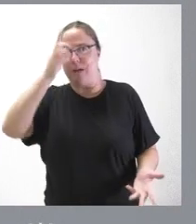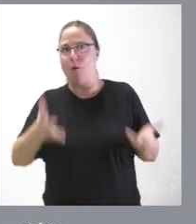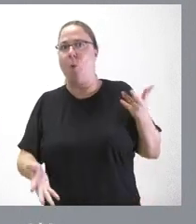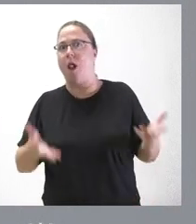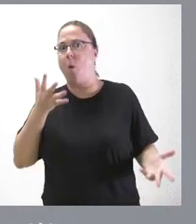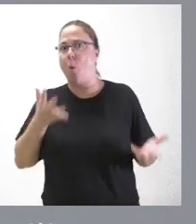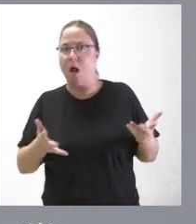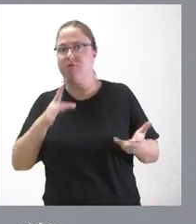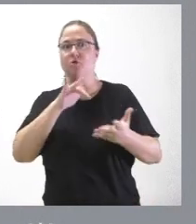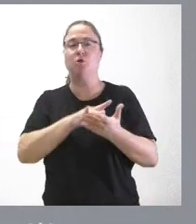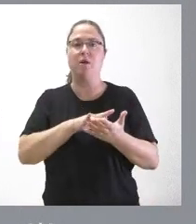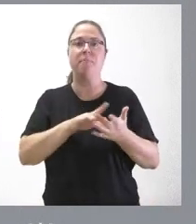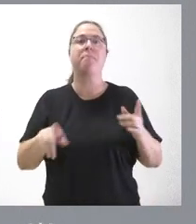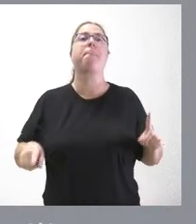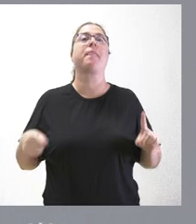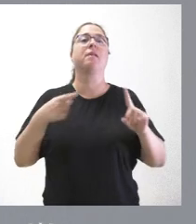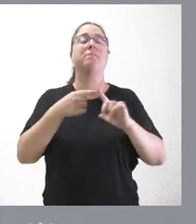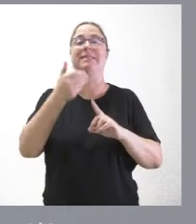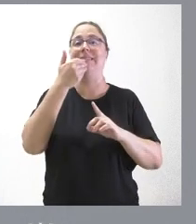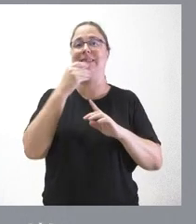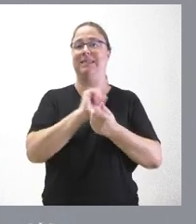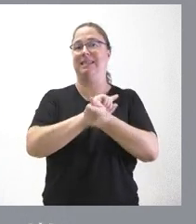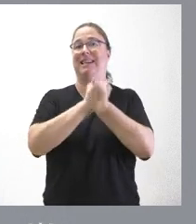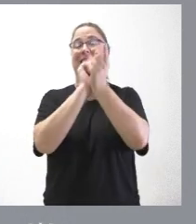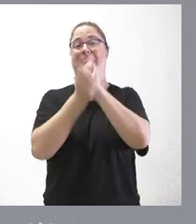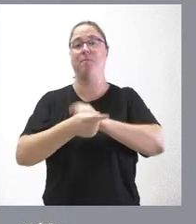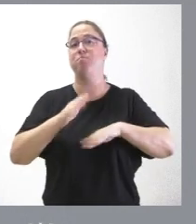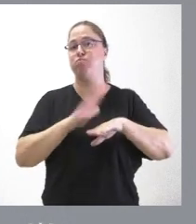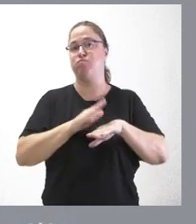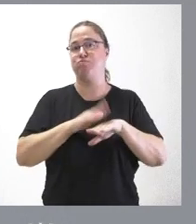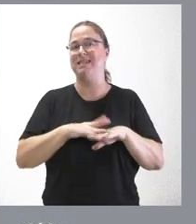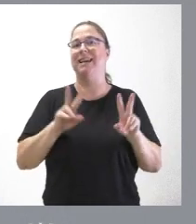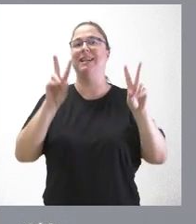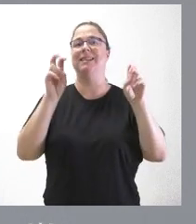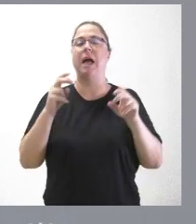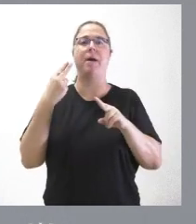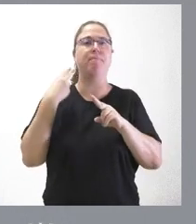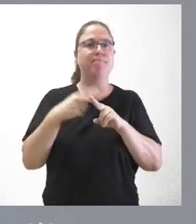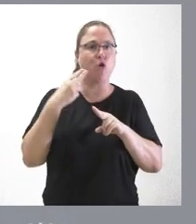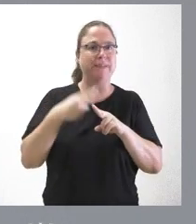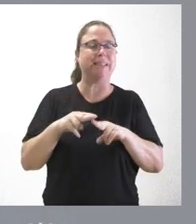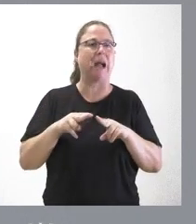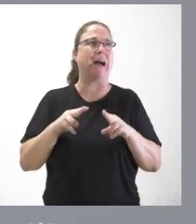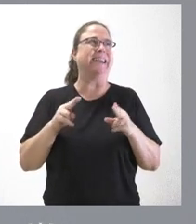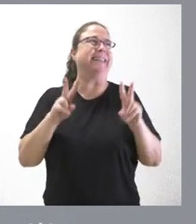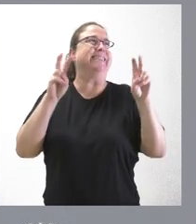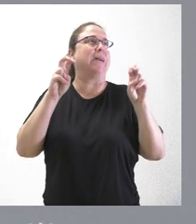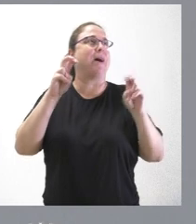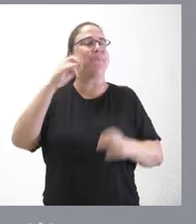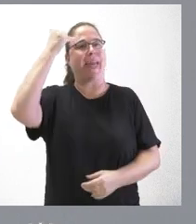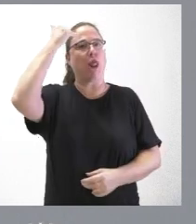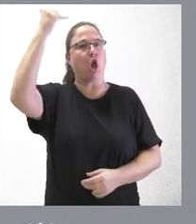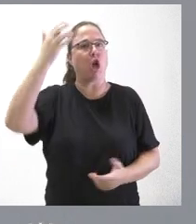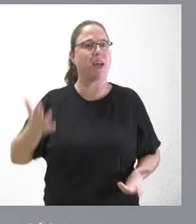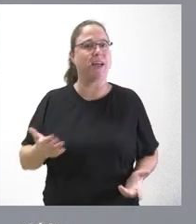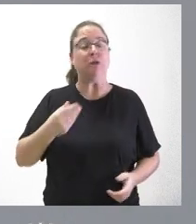enfrentarse, pero el cambiarlo simplemente por cuestiones políticas o por cuestiones ideológicas, yo creo